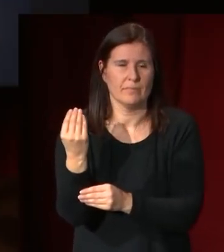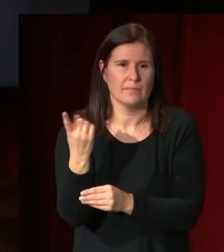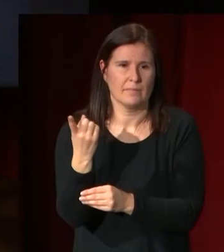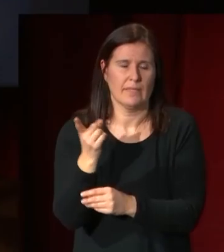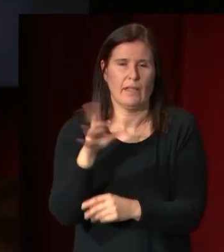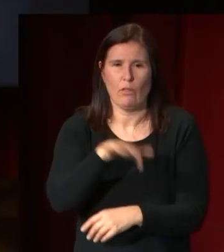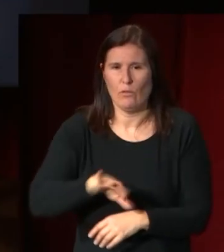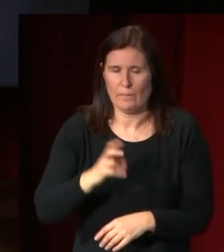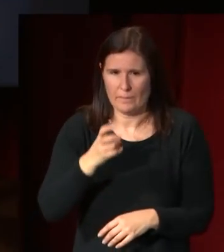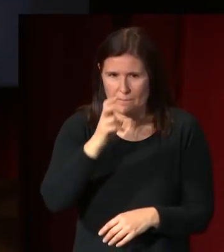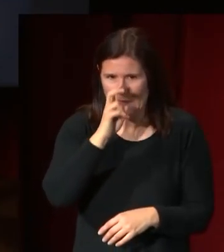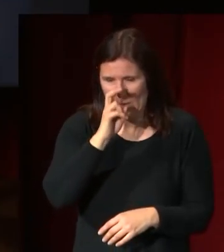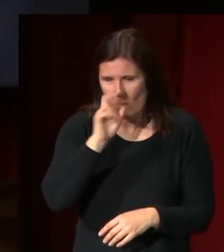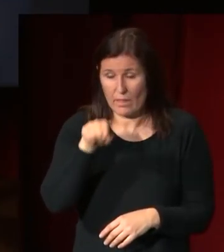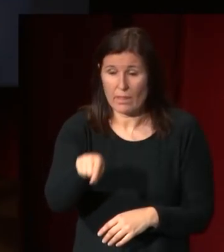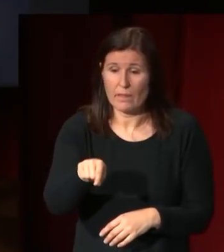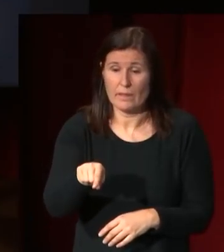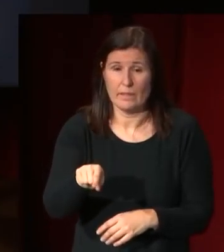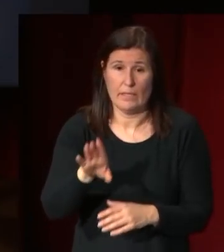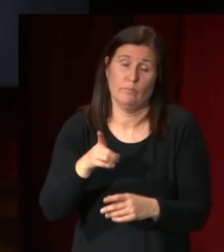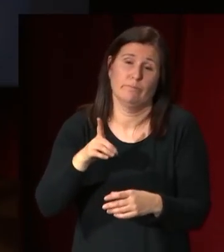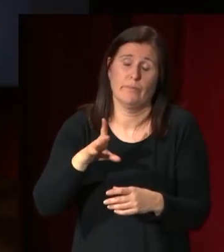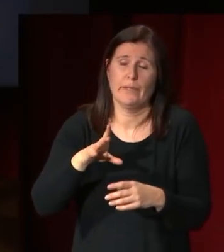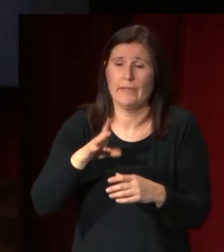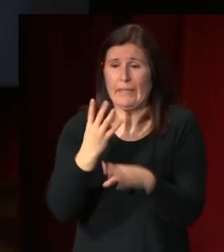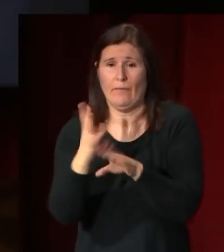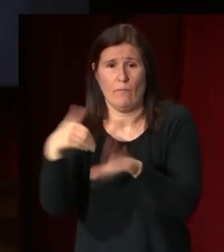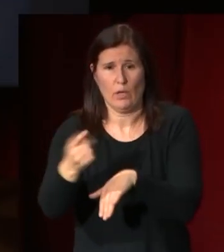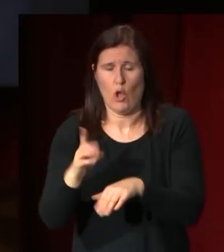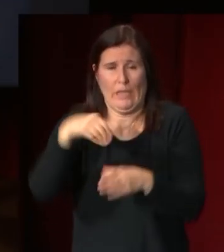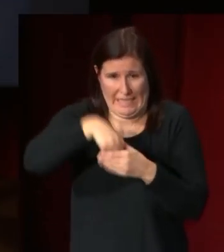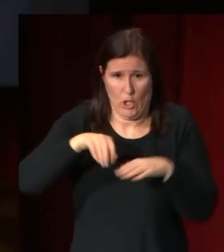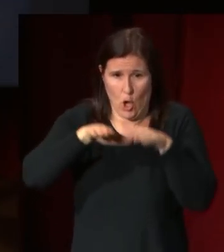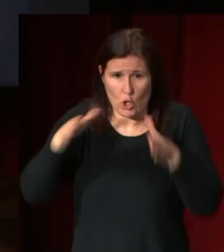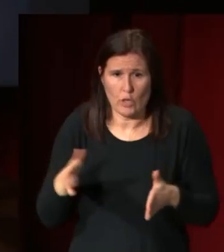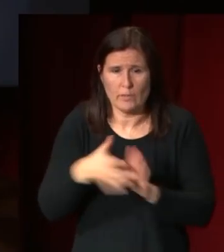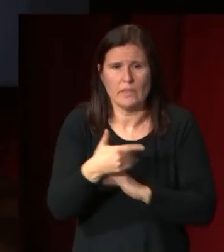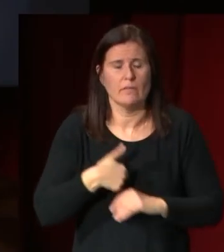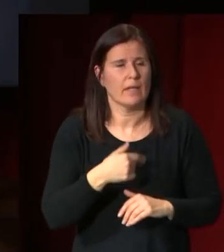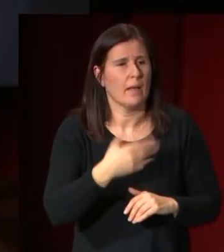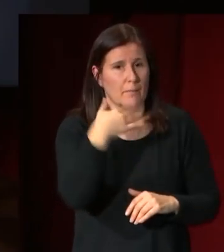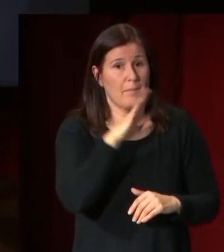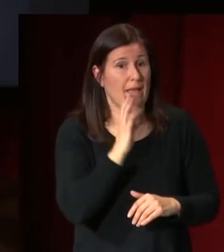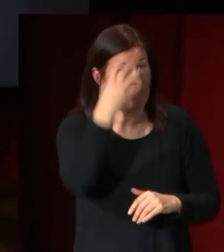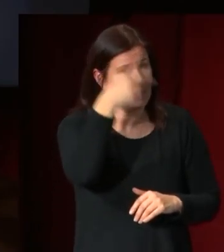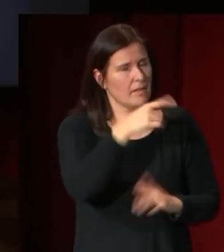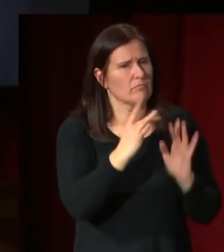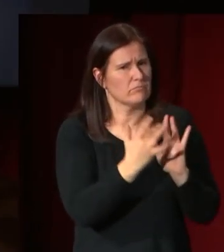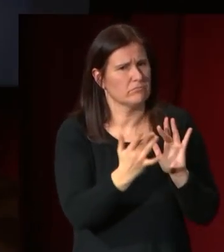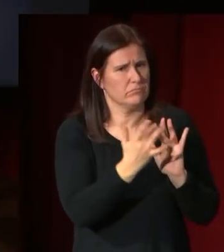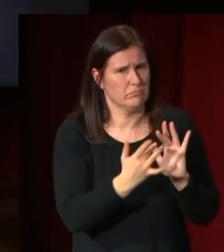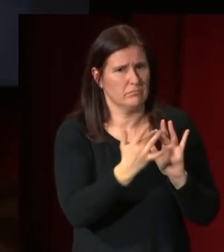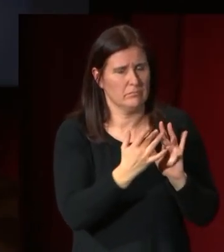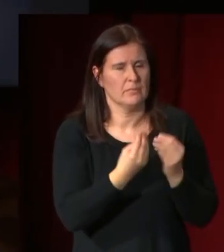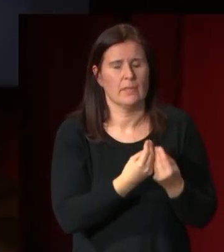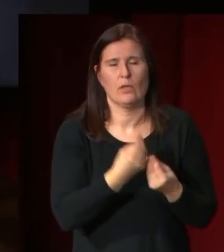Aranjuez en un interior pero bueno lo que nos está reflejando es que los Reyes Padres tienen una relación muy cercana a